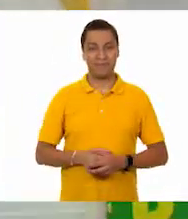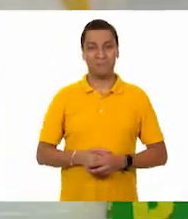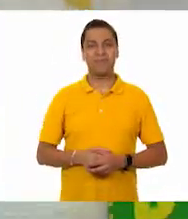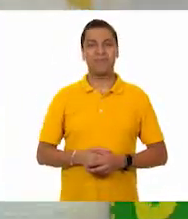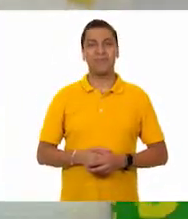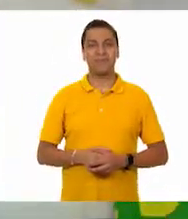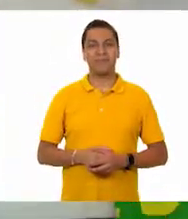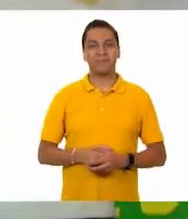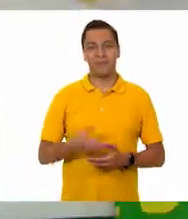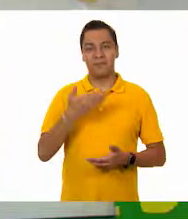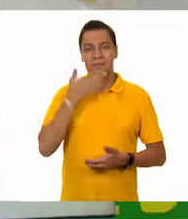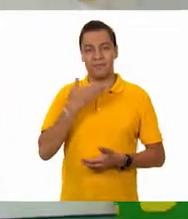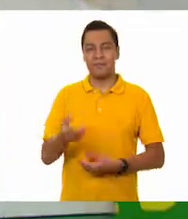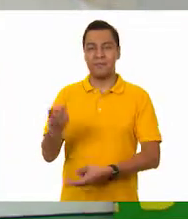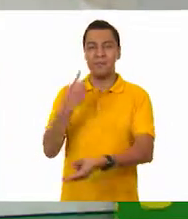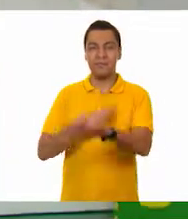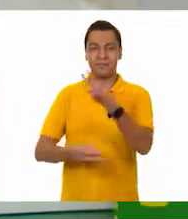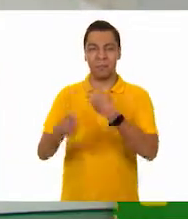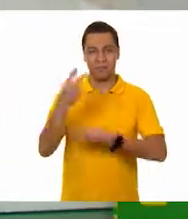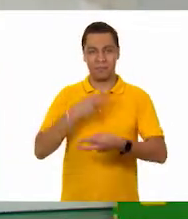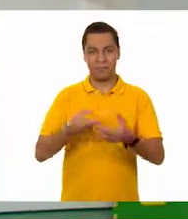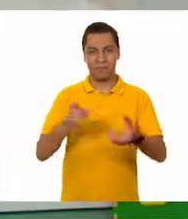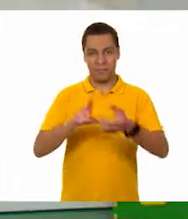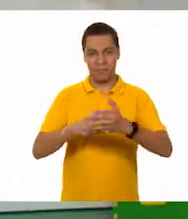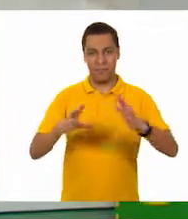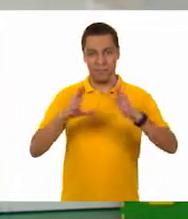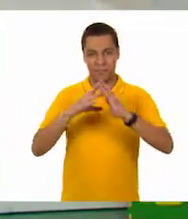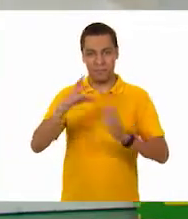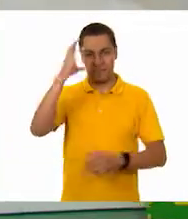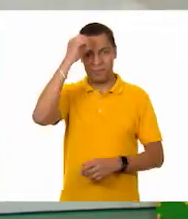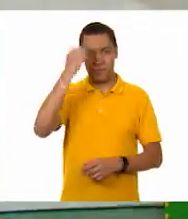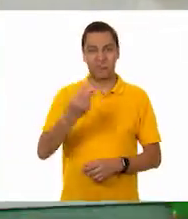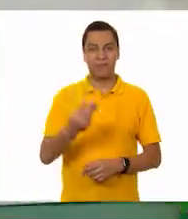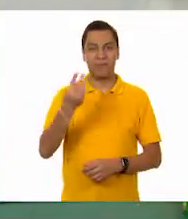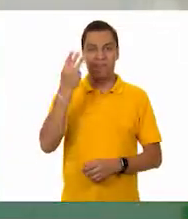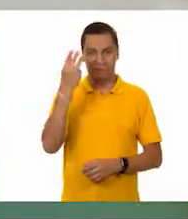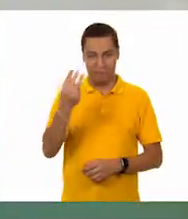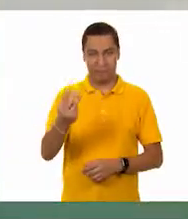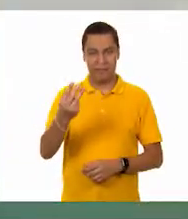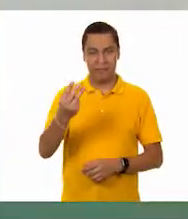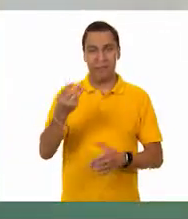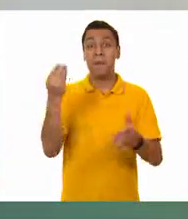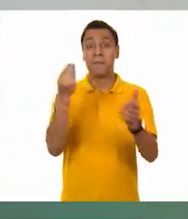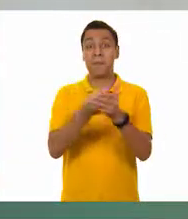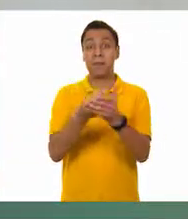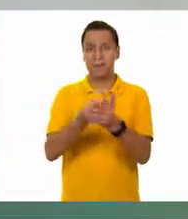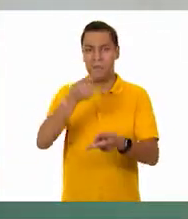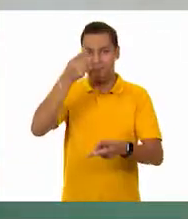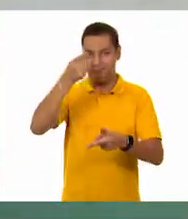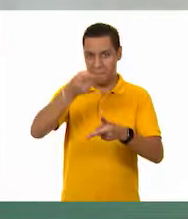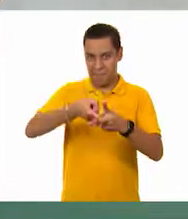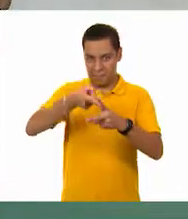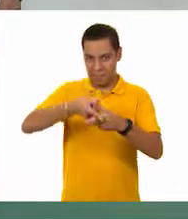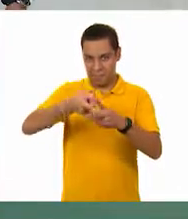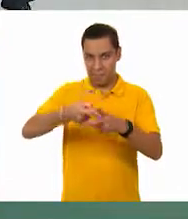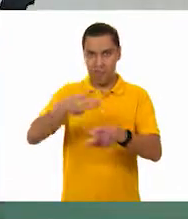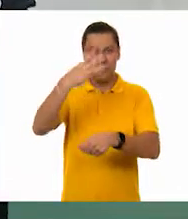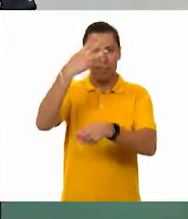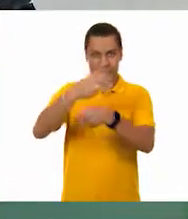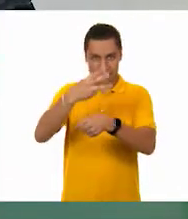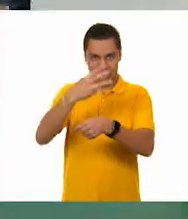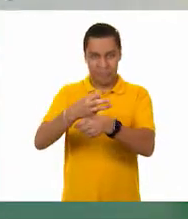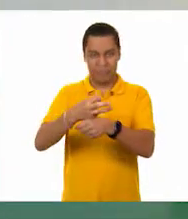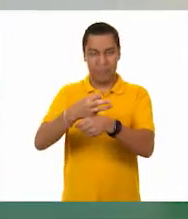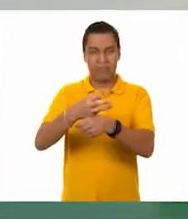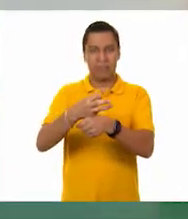desde luego, darles la bienvenida aquí, Aprenden Casa 3, hoy en la asignatura de matemáticas para tercer grado. Y nuestro